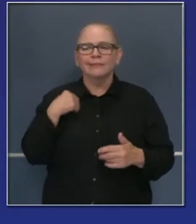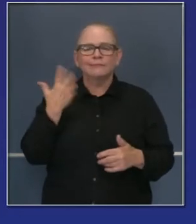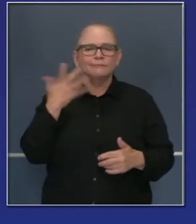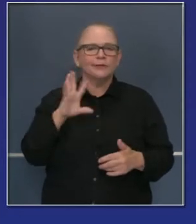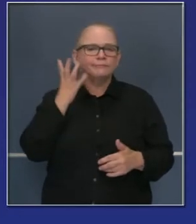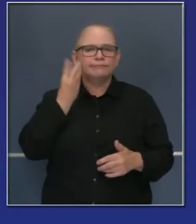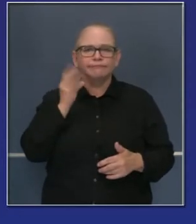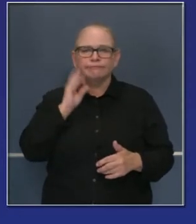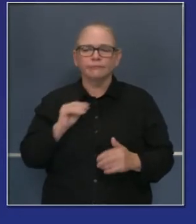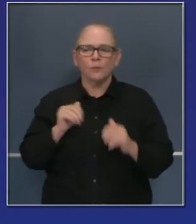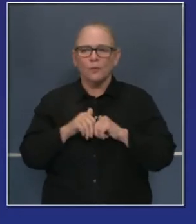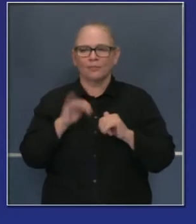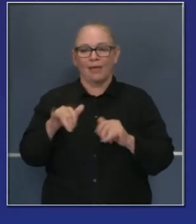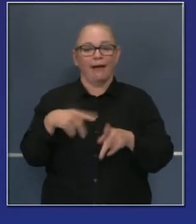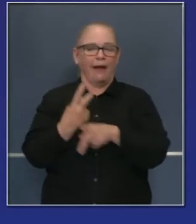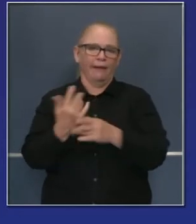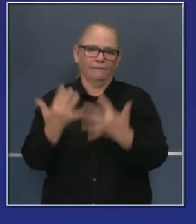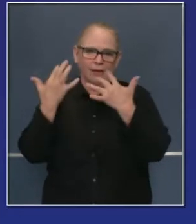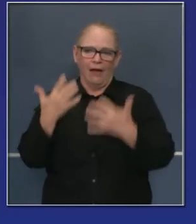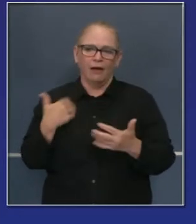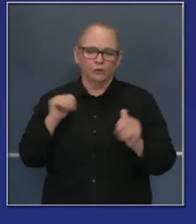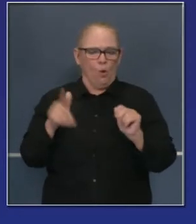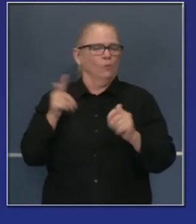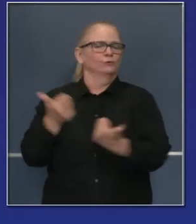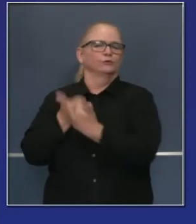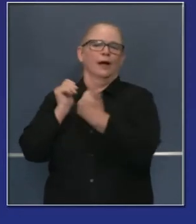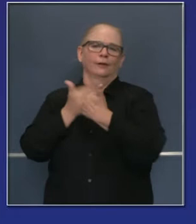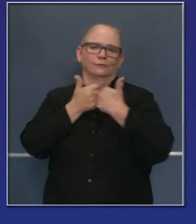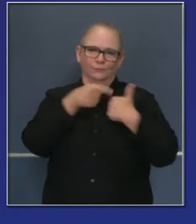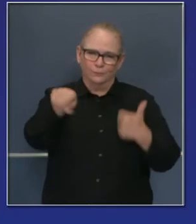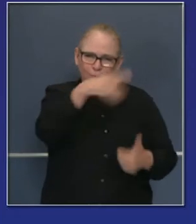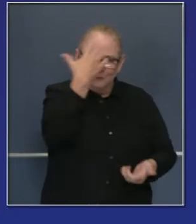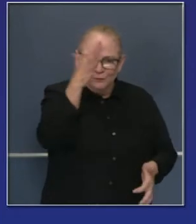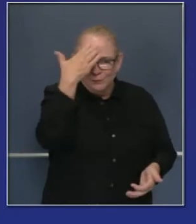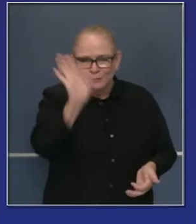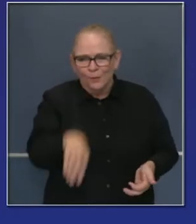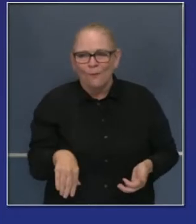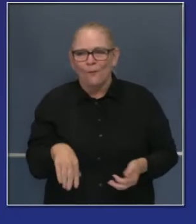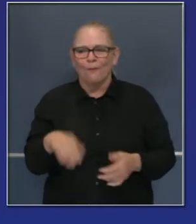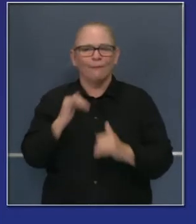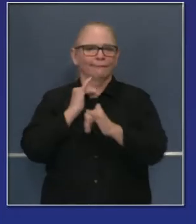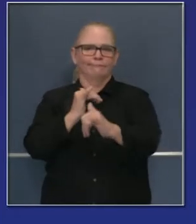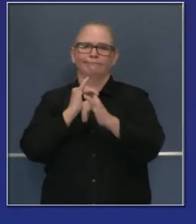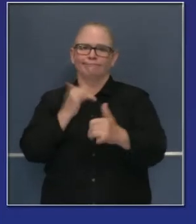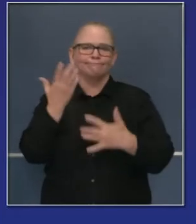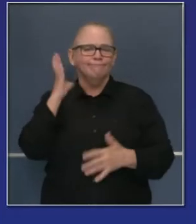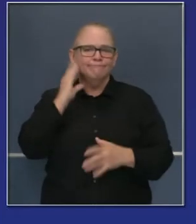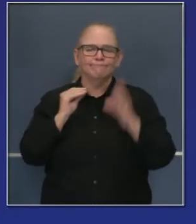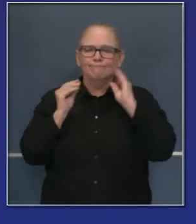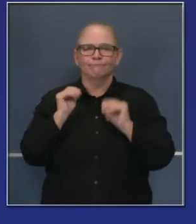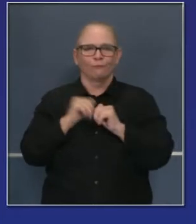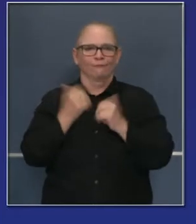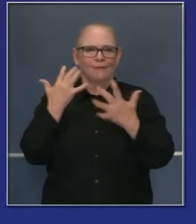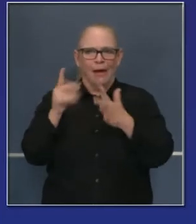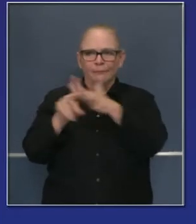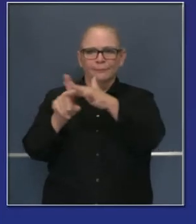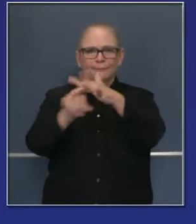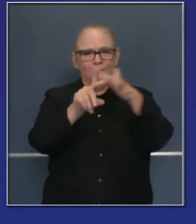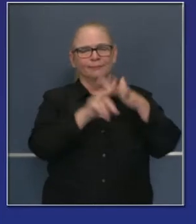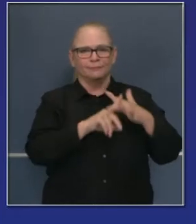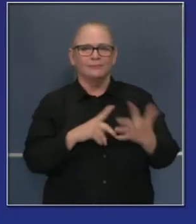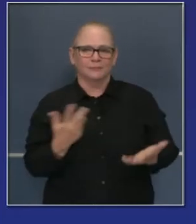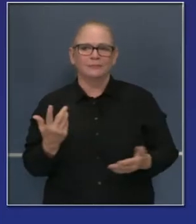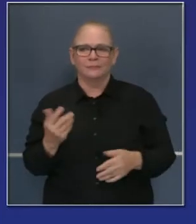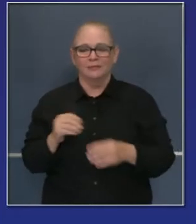familiarizados con estos retos. Todos los que nos están mirando están familiarizados con los retos de los incendios forestales en